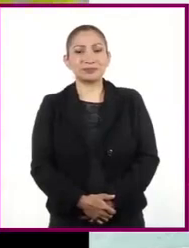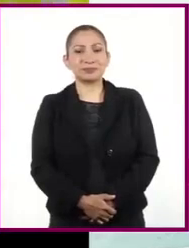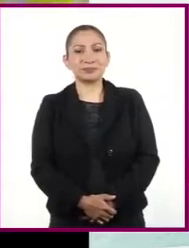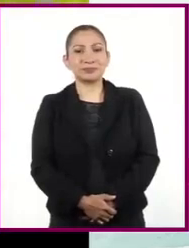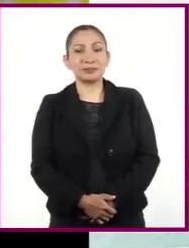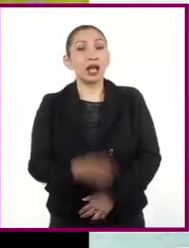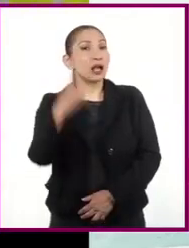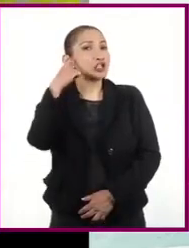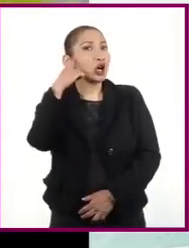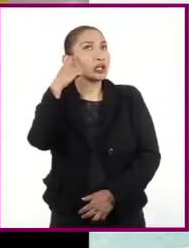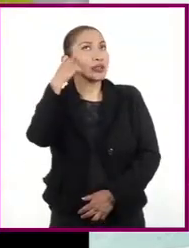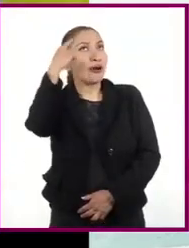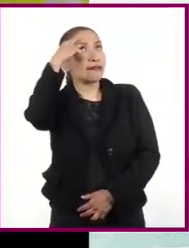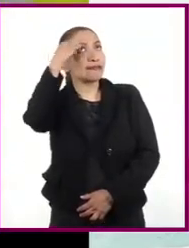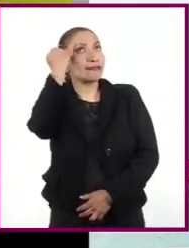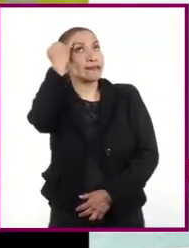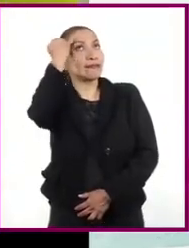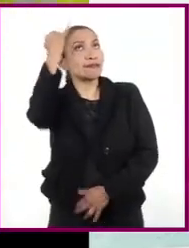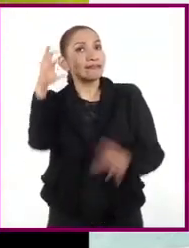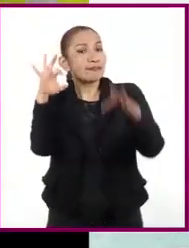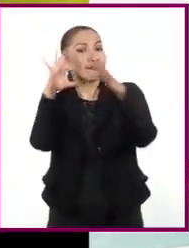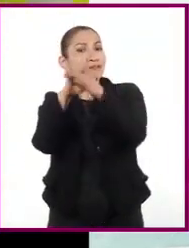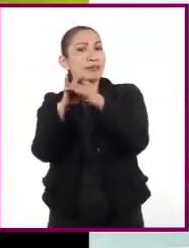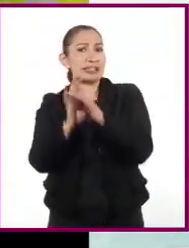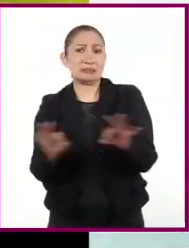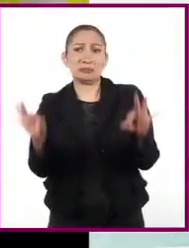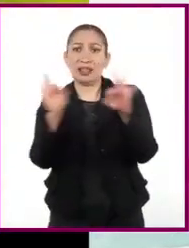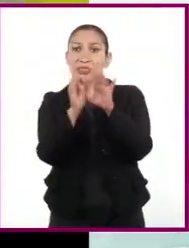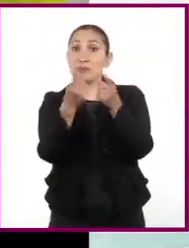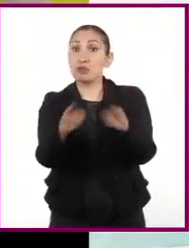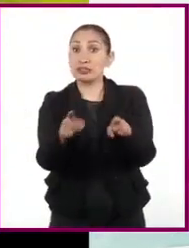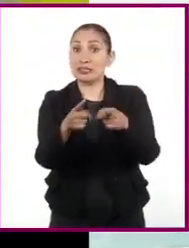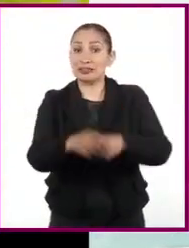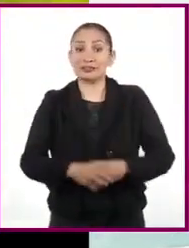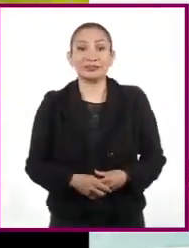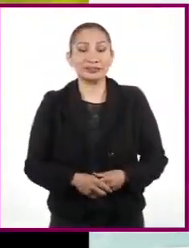El sonido y la imaginación son la materia prima de la música.